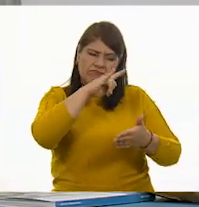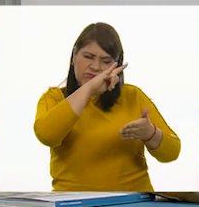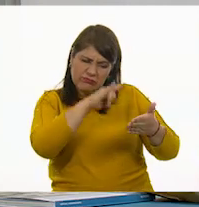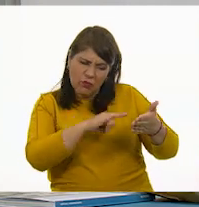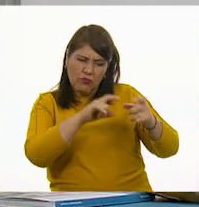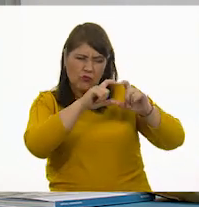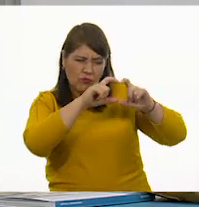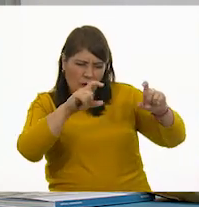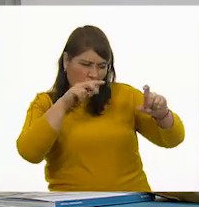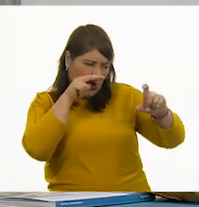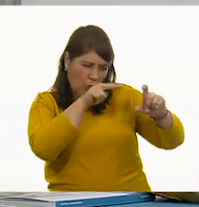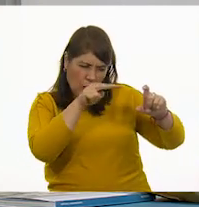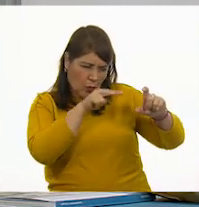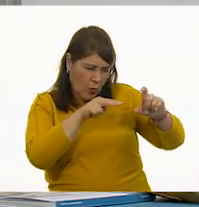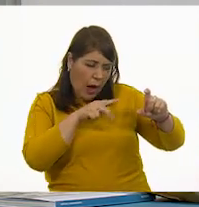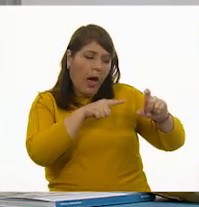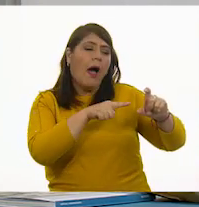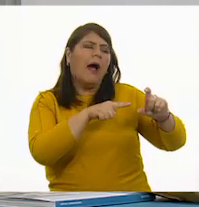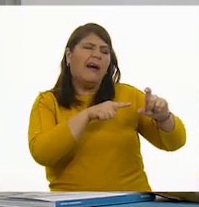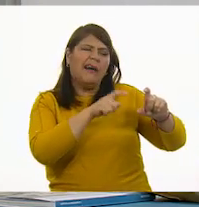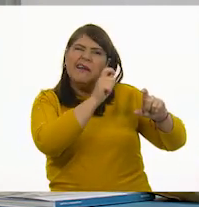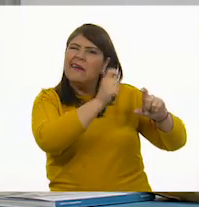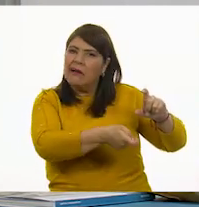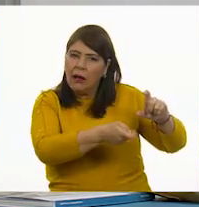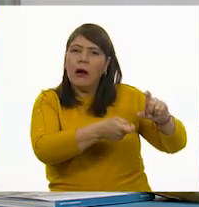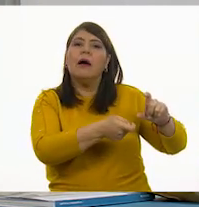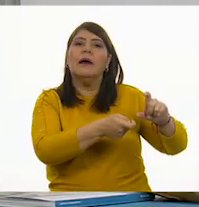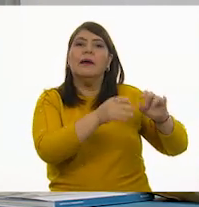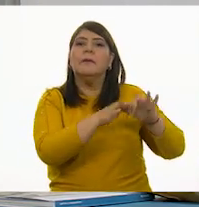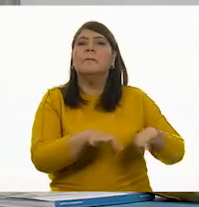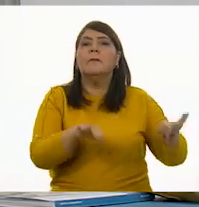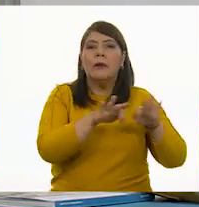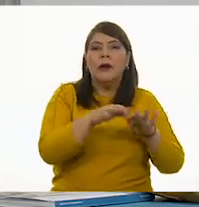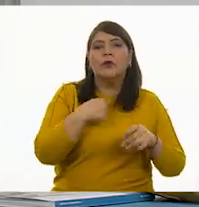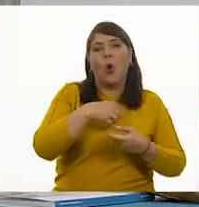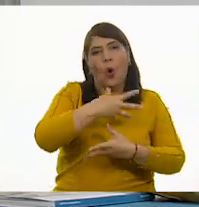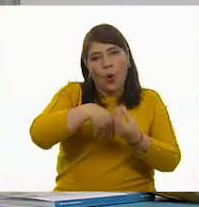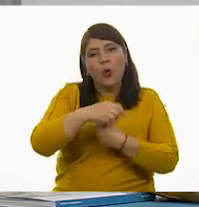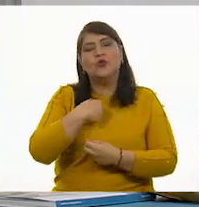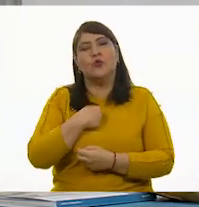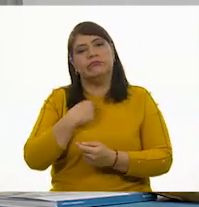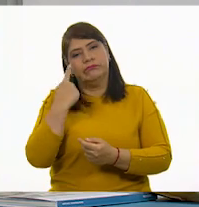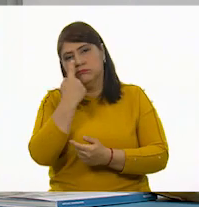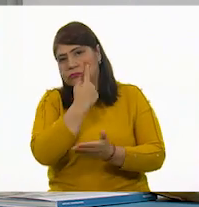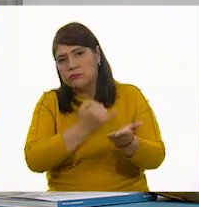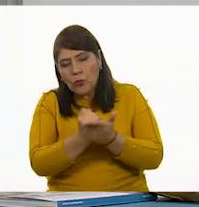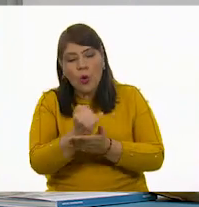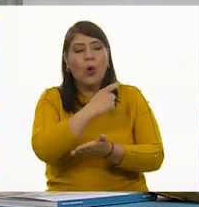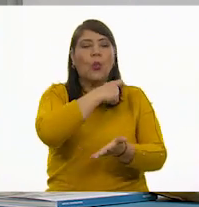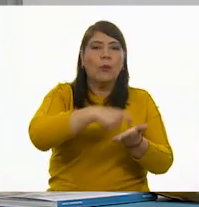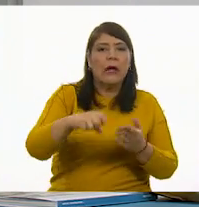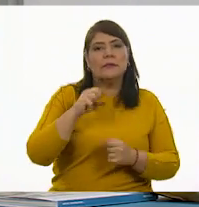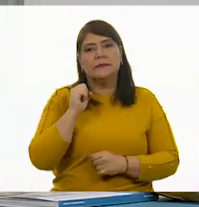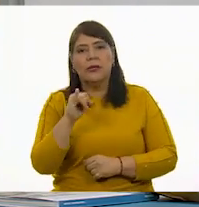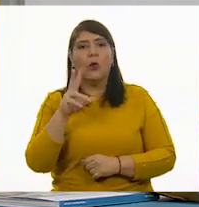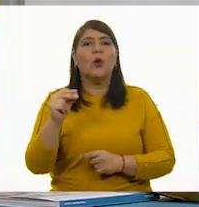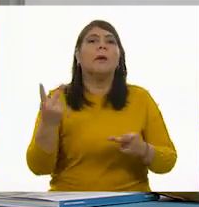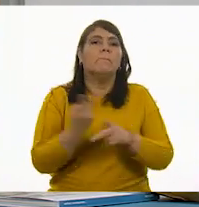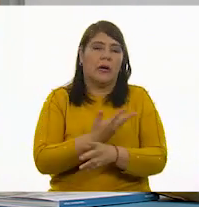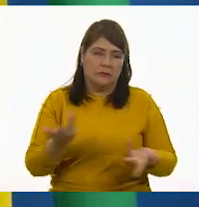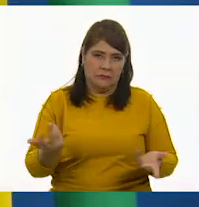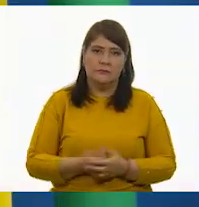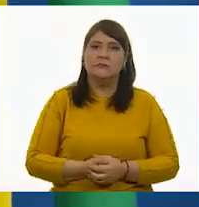información es básica para poder tomar decisiones y saber qué es lo que vamos a comprar. Me parece